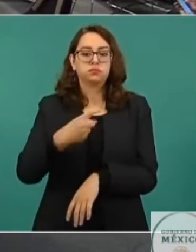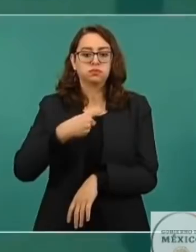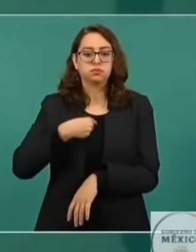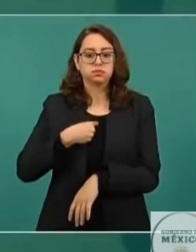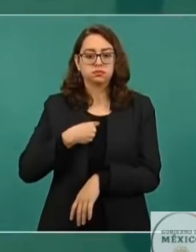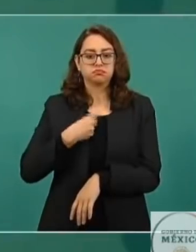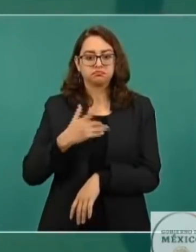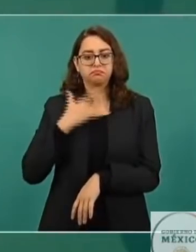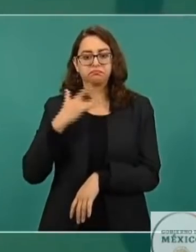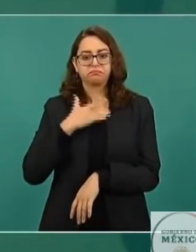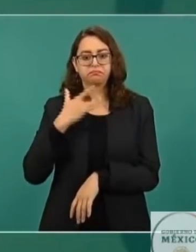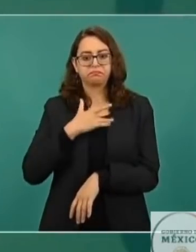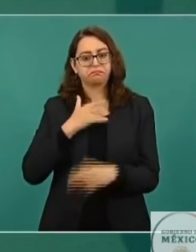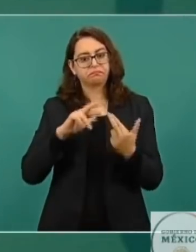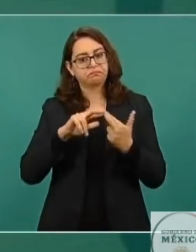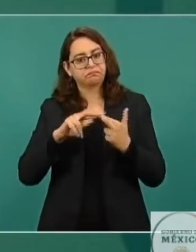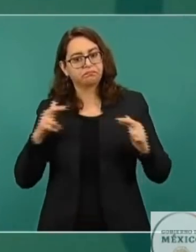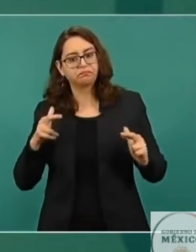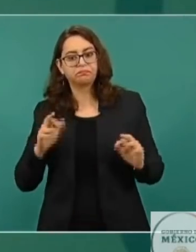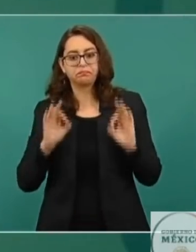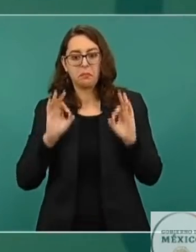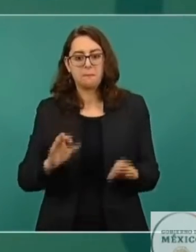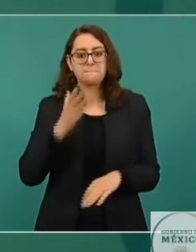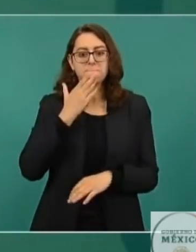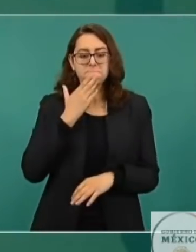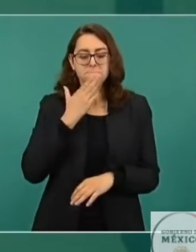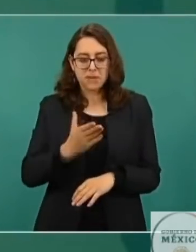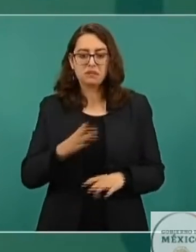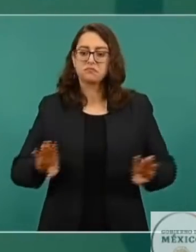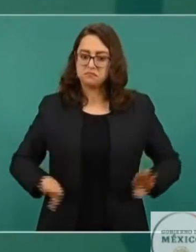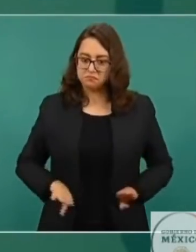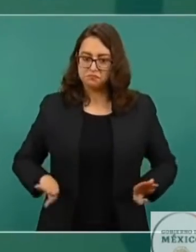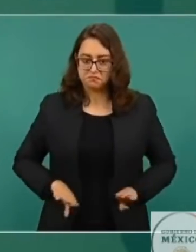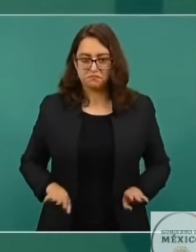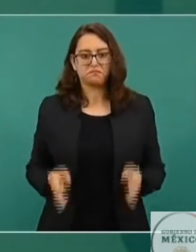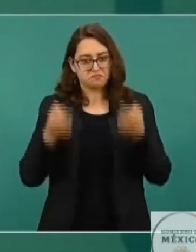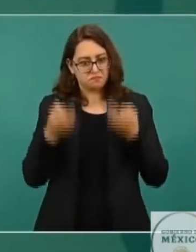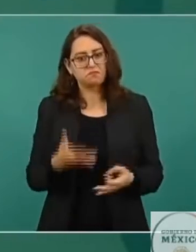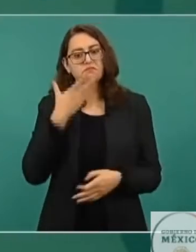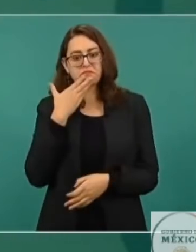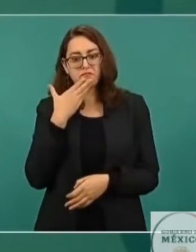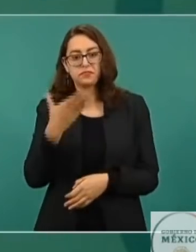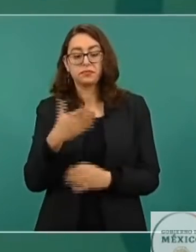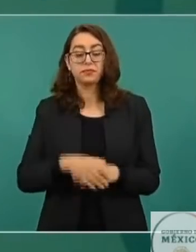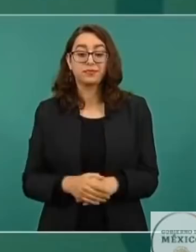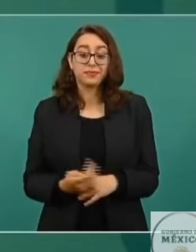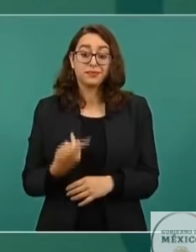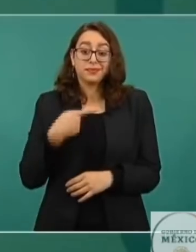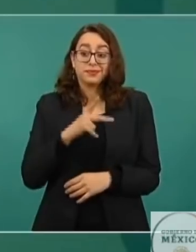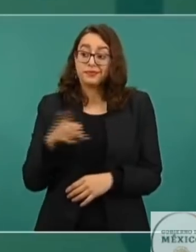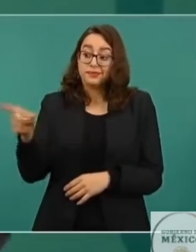tienen que ser buenas las relaciones, y son muy buenas las relaciones, pero nuestros adversarios